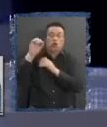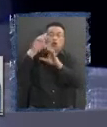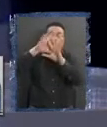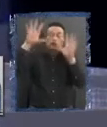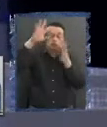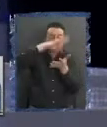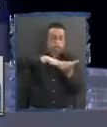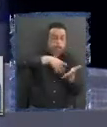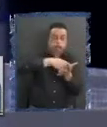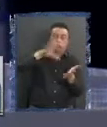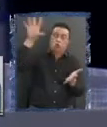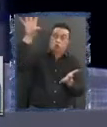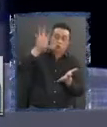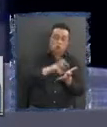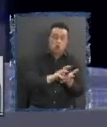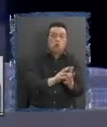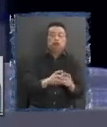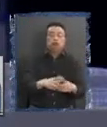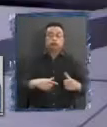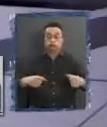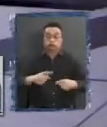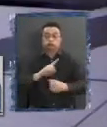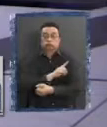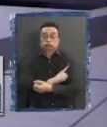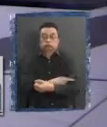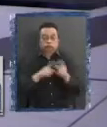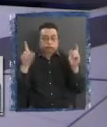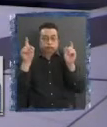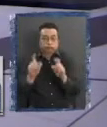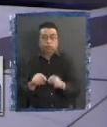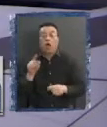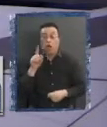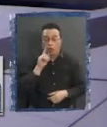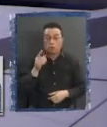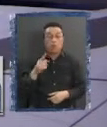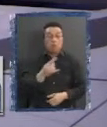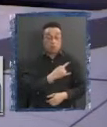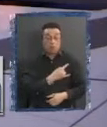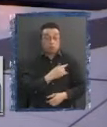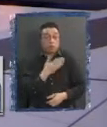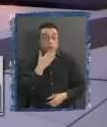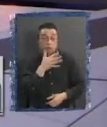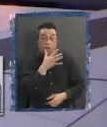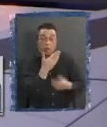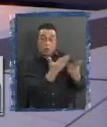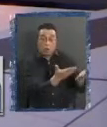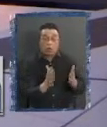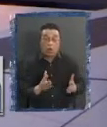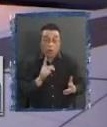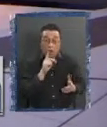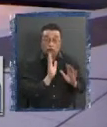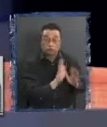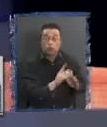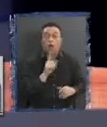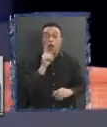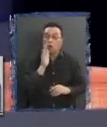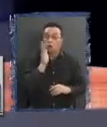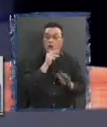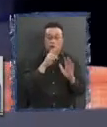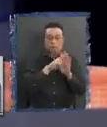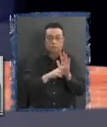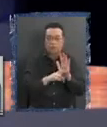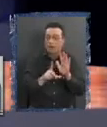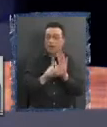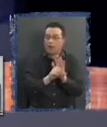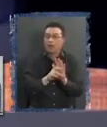En fin, yo creo que aquí todavía está pendiente... Por ejemplo, todavía no está regulado por ley, eso tiene que ser regulado por